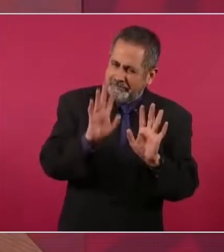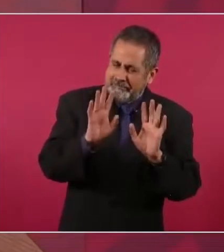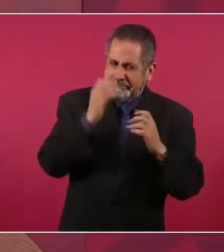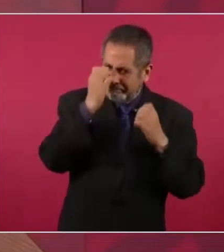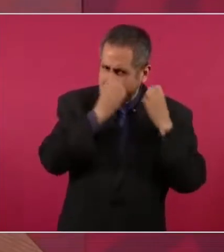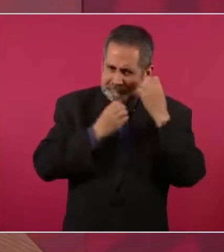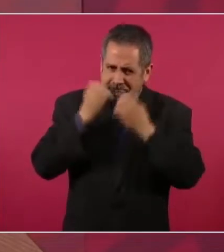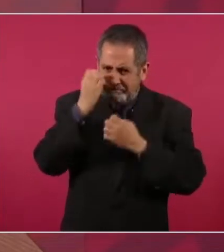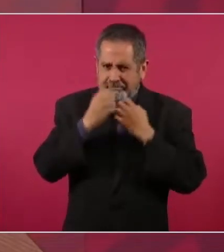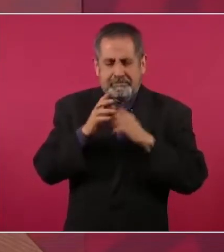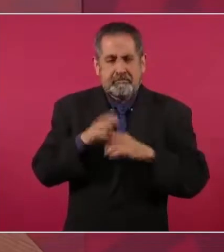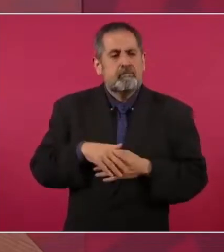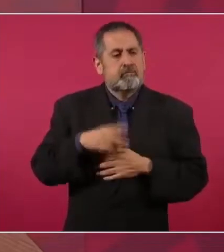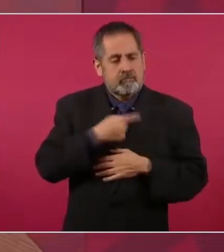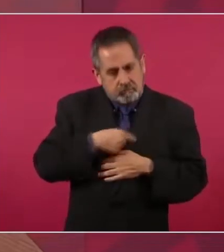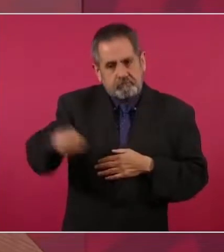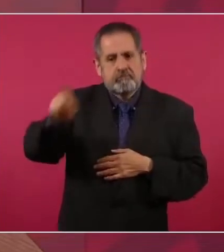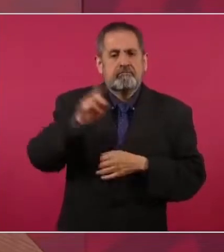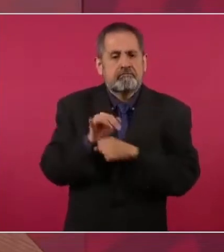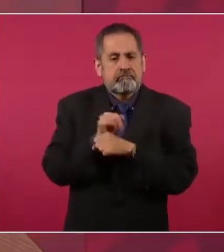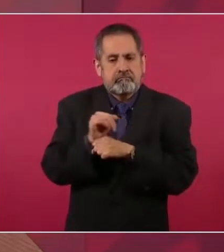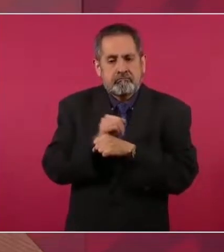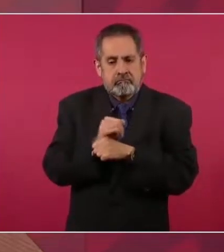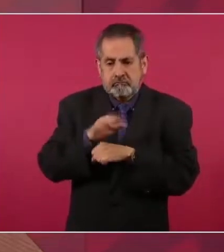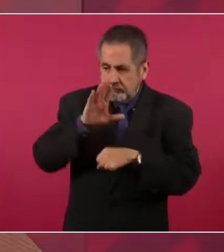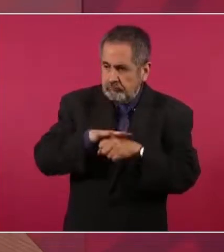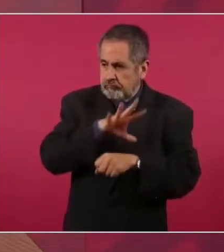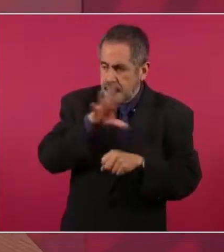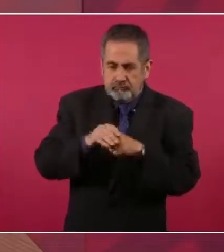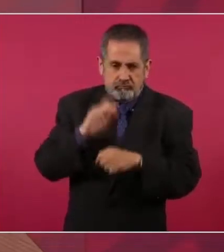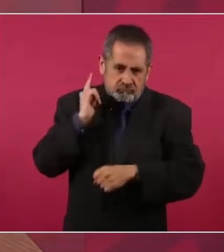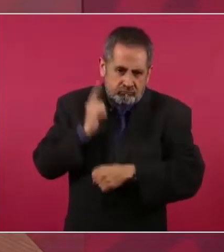mandamos a hacer una investigación a fondo.